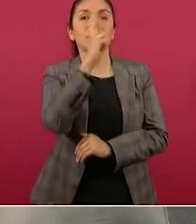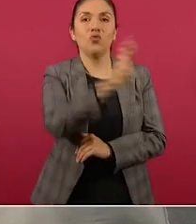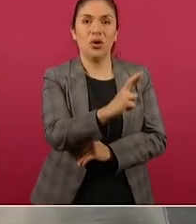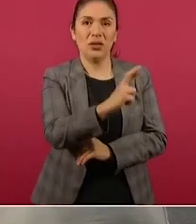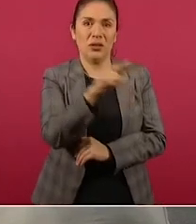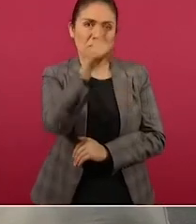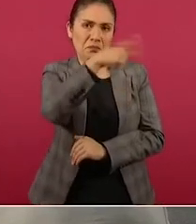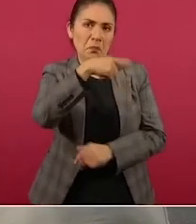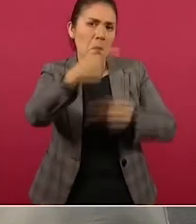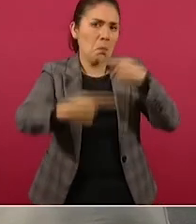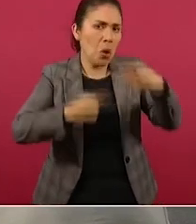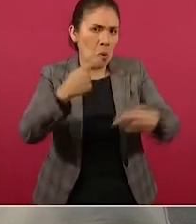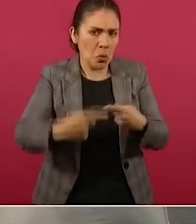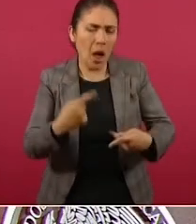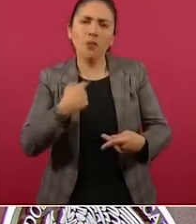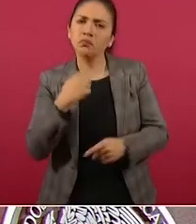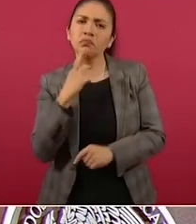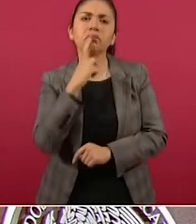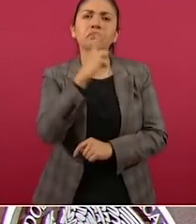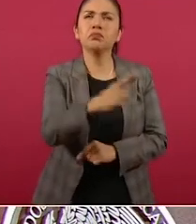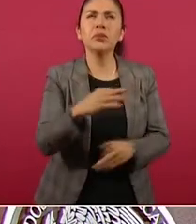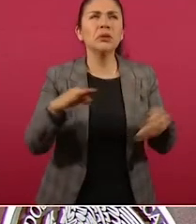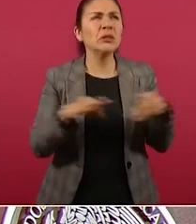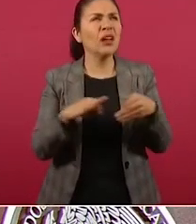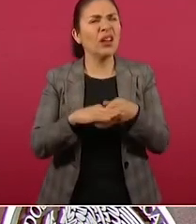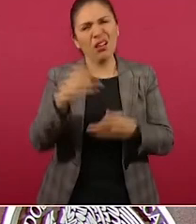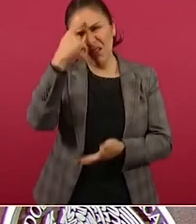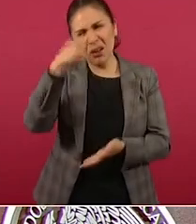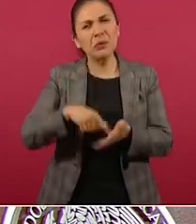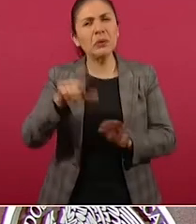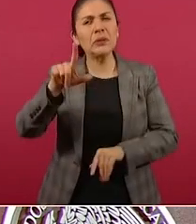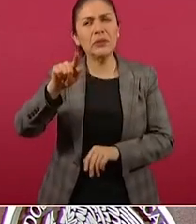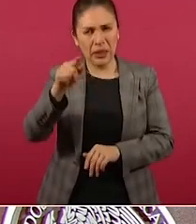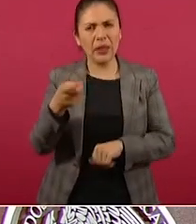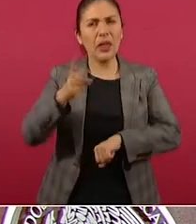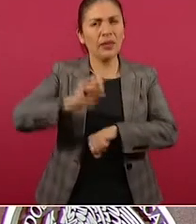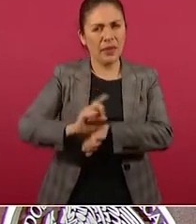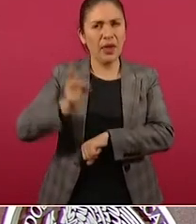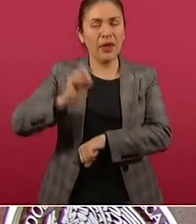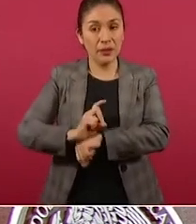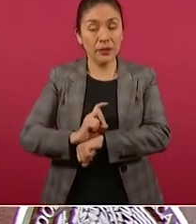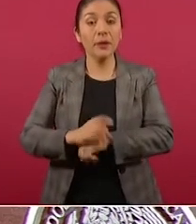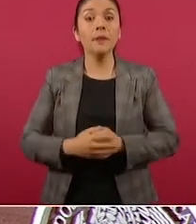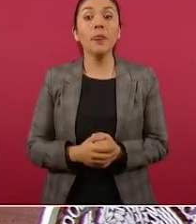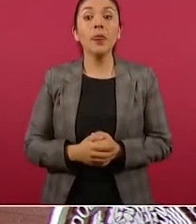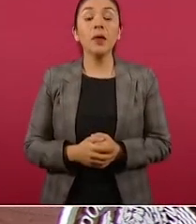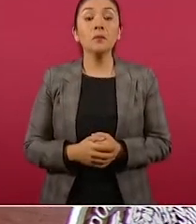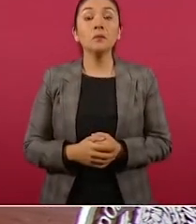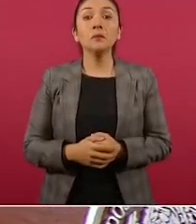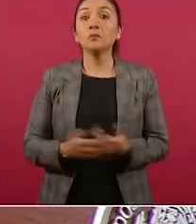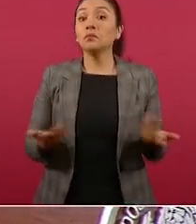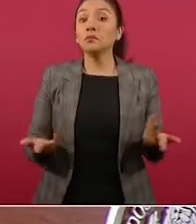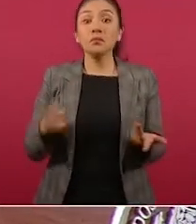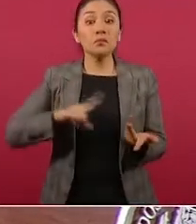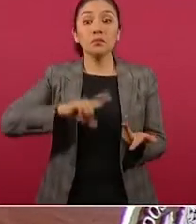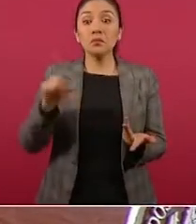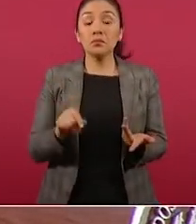de un poco más de 70 días y luego, si no hay